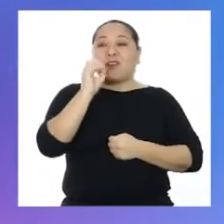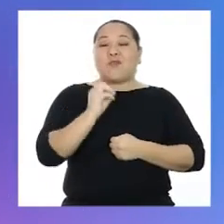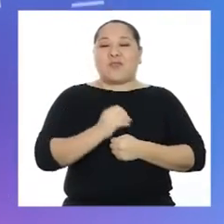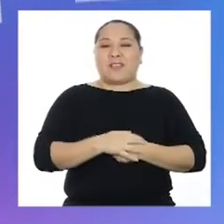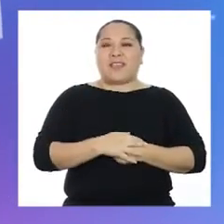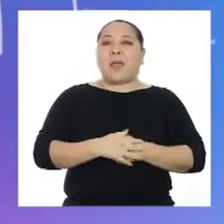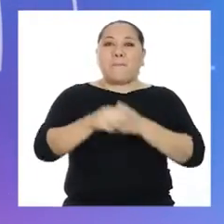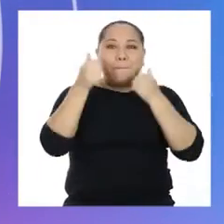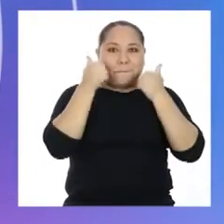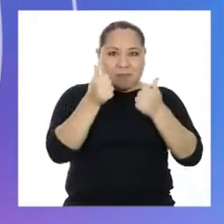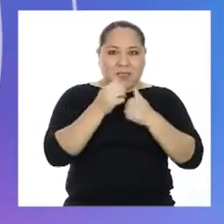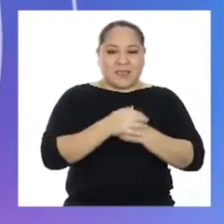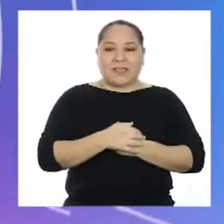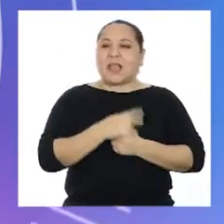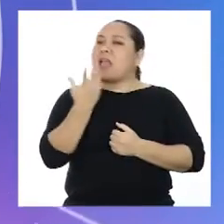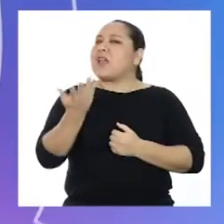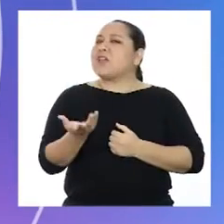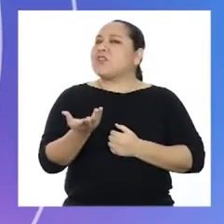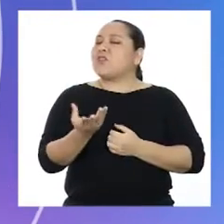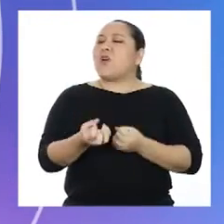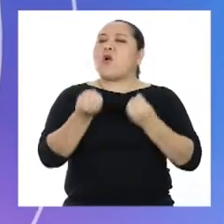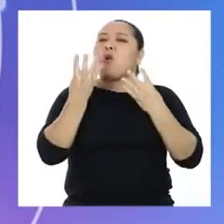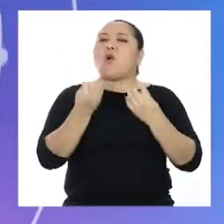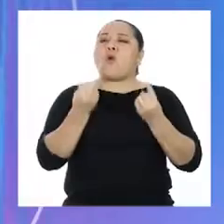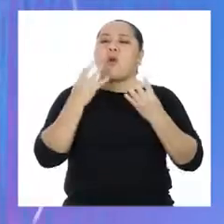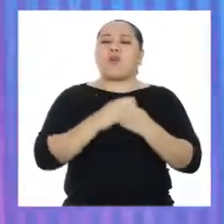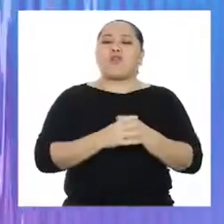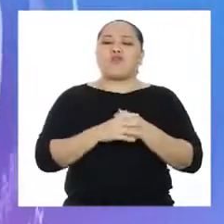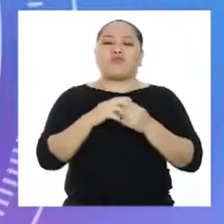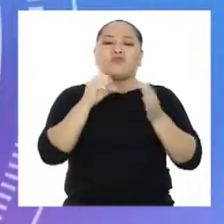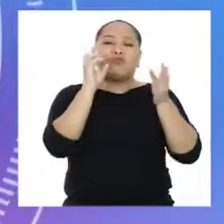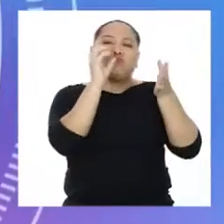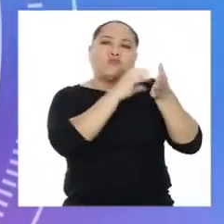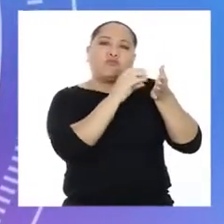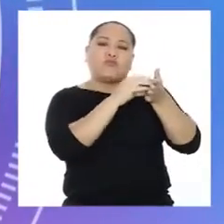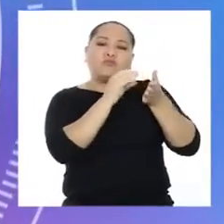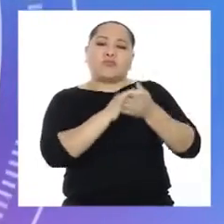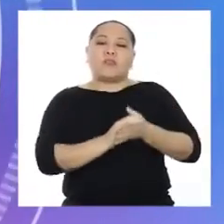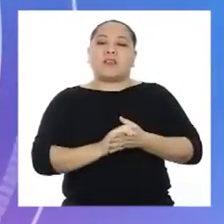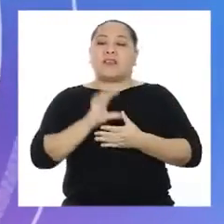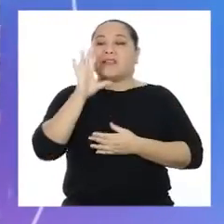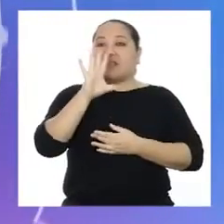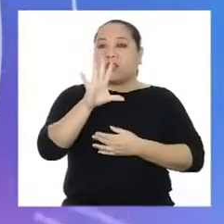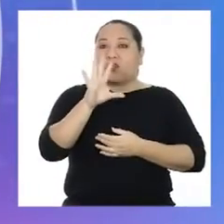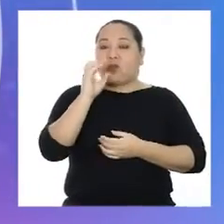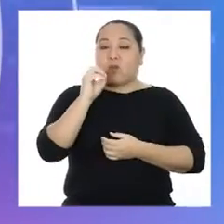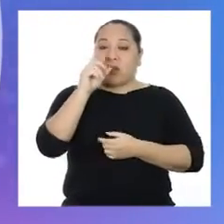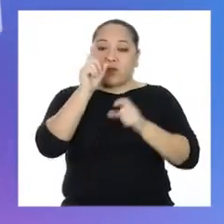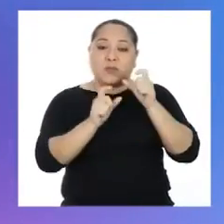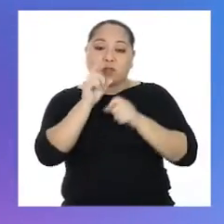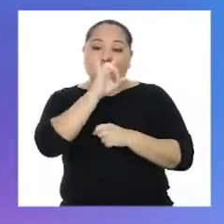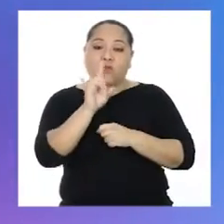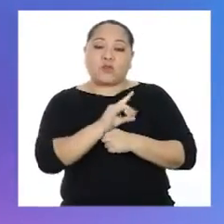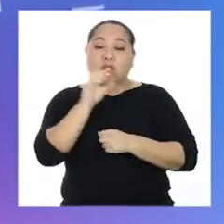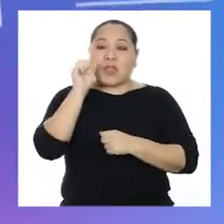¡Cincuenta! ¡Bien! ¿Y eso, a cuántos íconos equivaldría? Cincuenta personas prefieren usar la